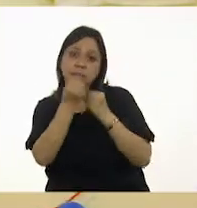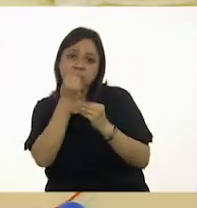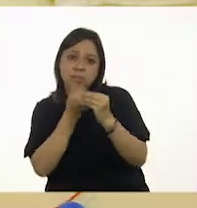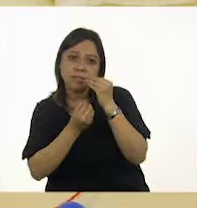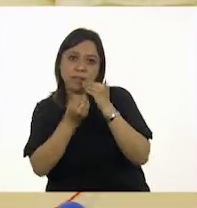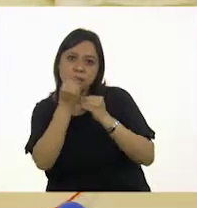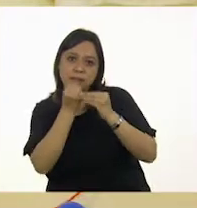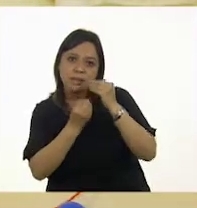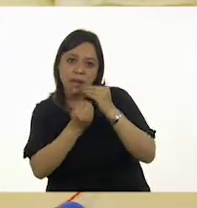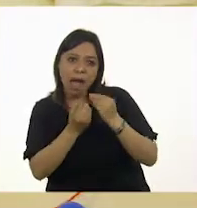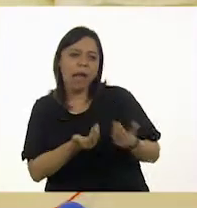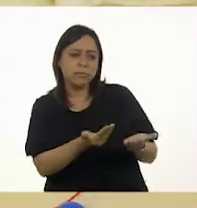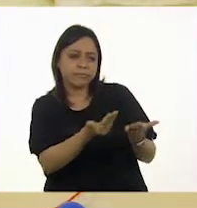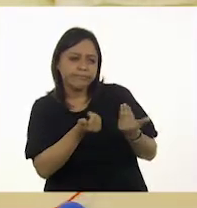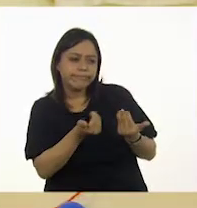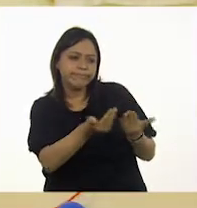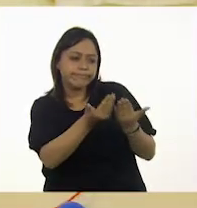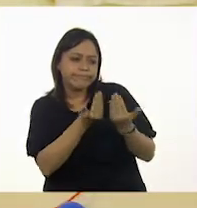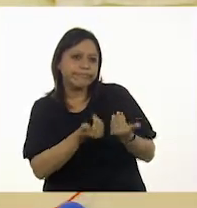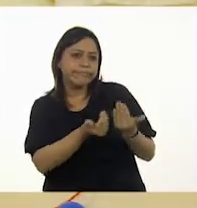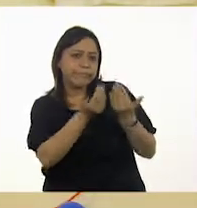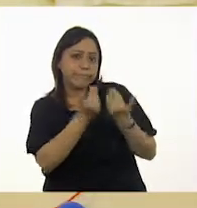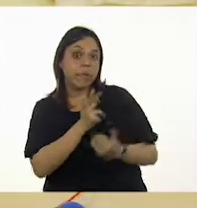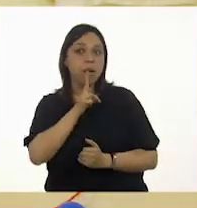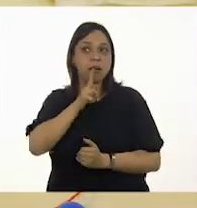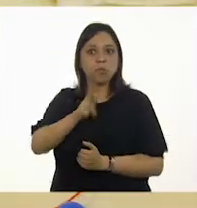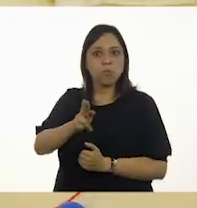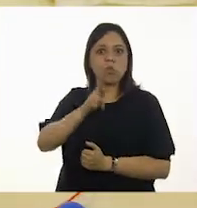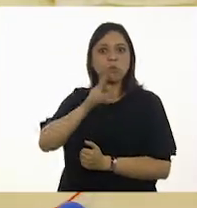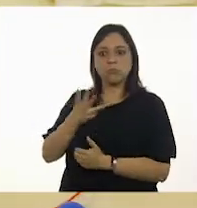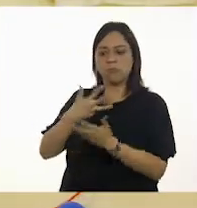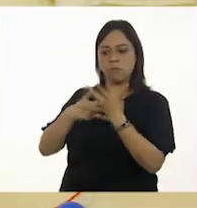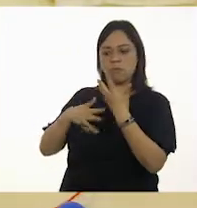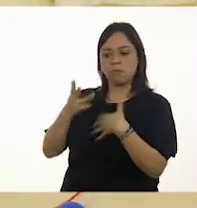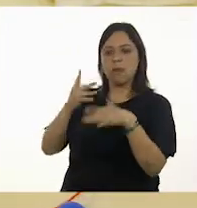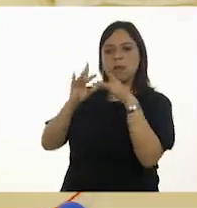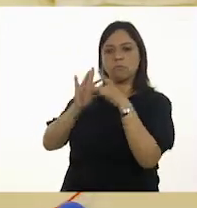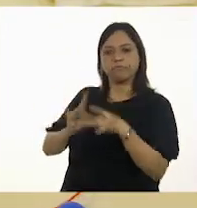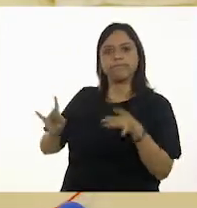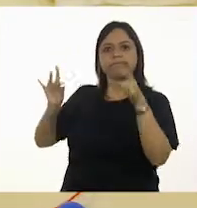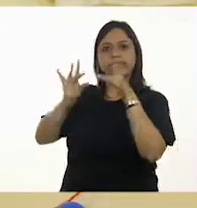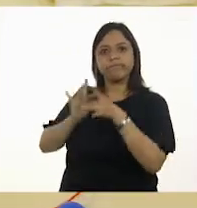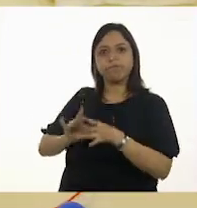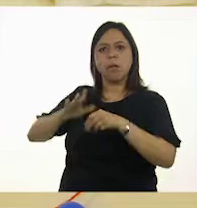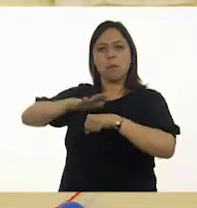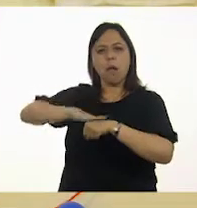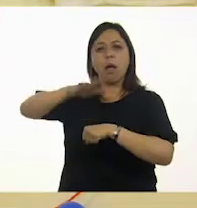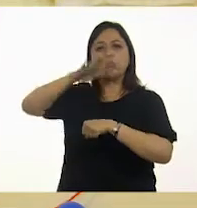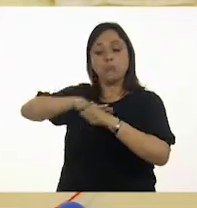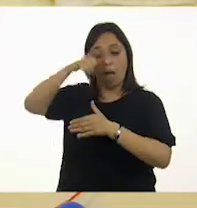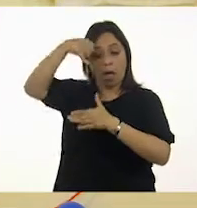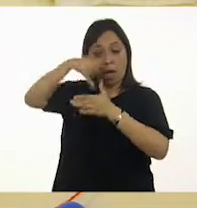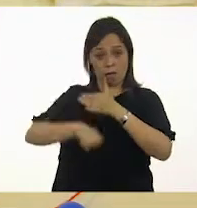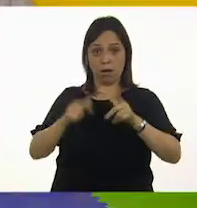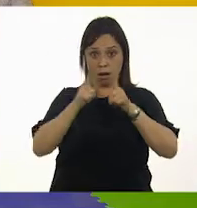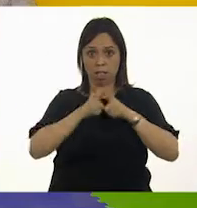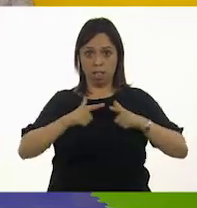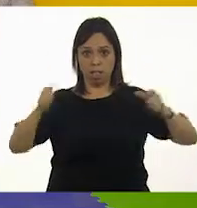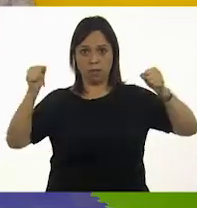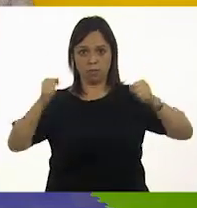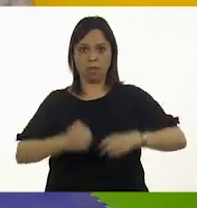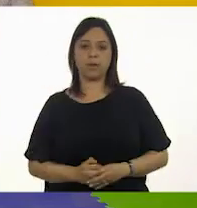que sus respuestas sean cada vez más amplias y que su lenguaje se vaya enriqueciendo en todas las oportunidades posibles.